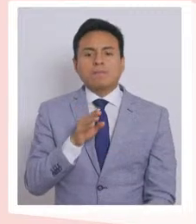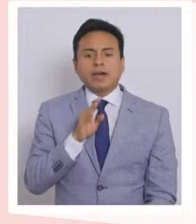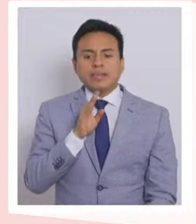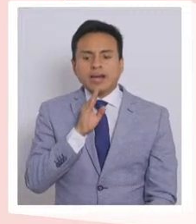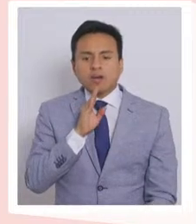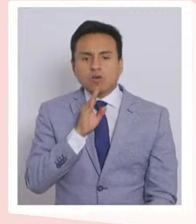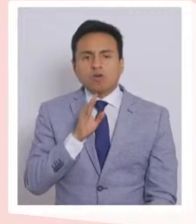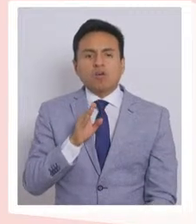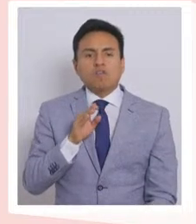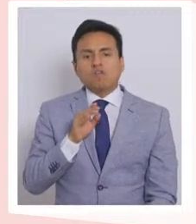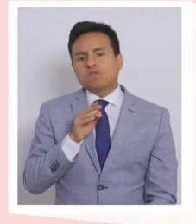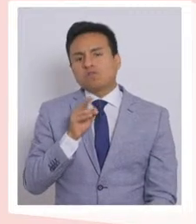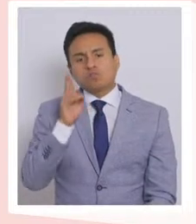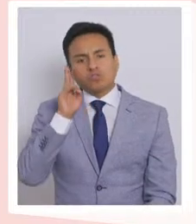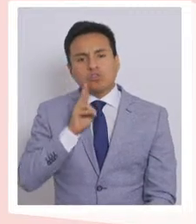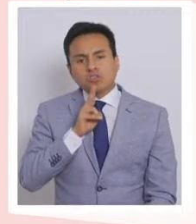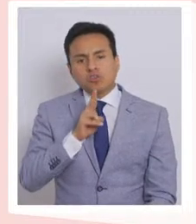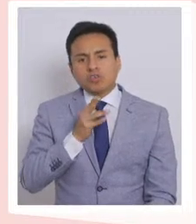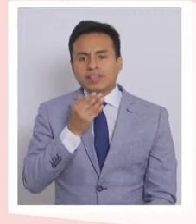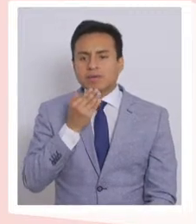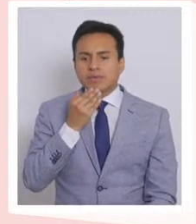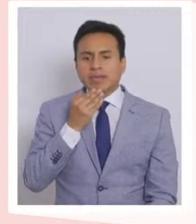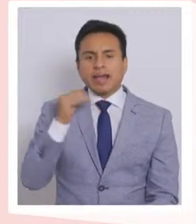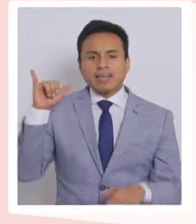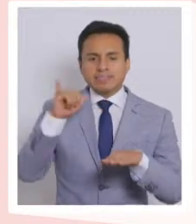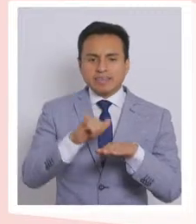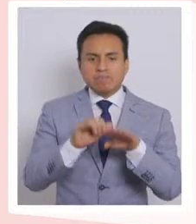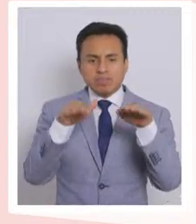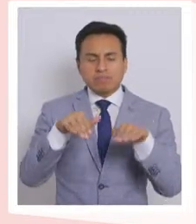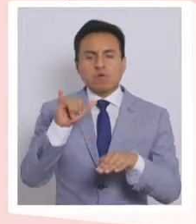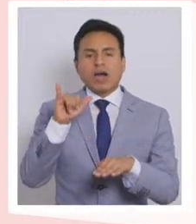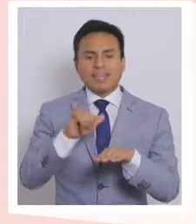Futrono. En la región de Aysén, Aysén.